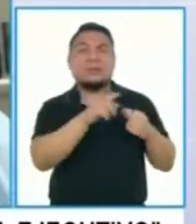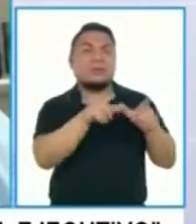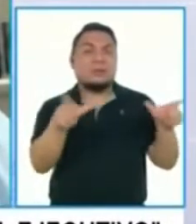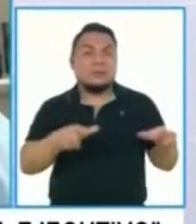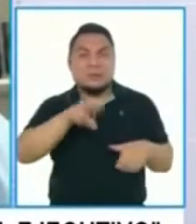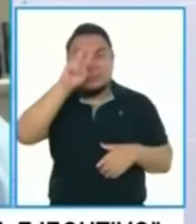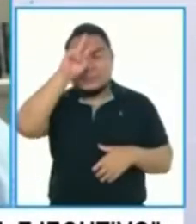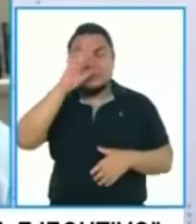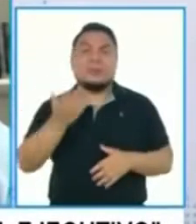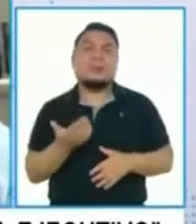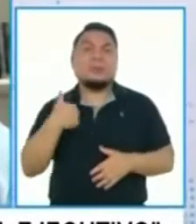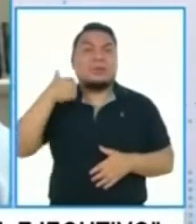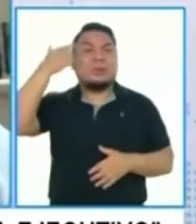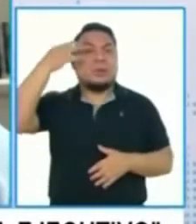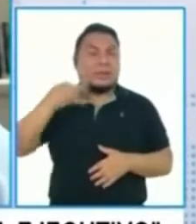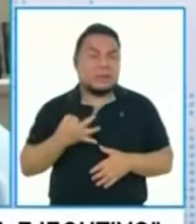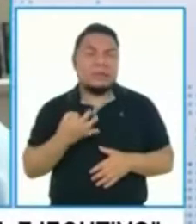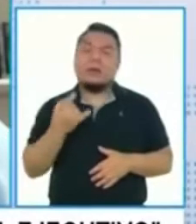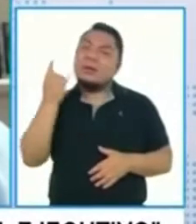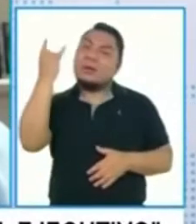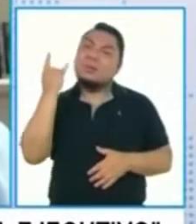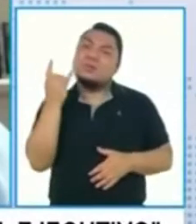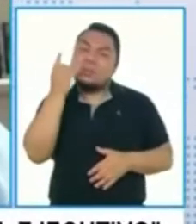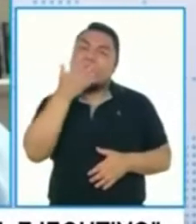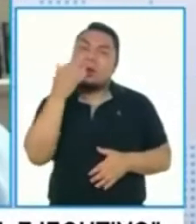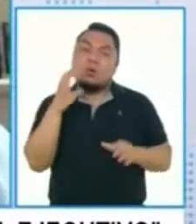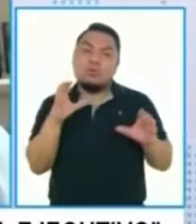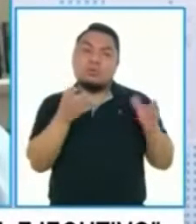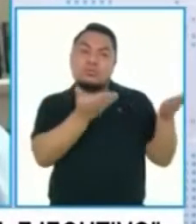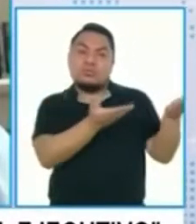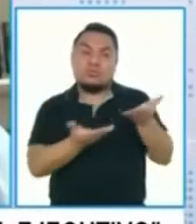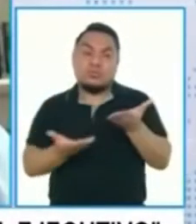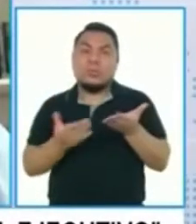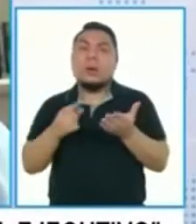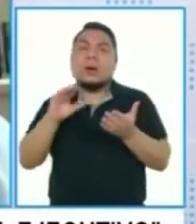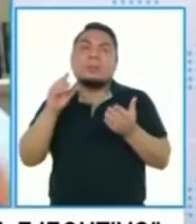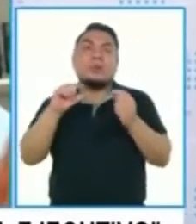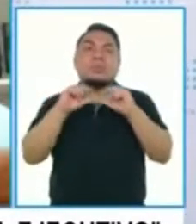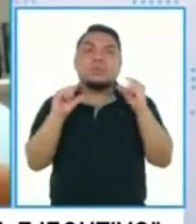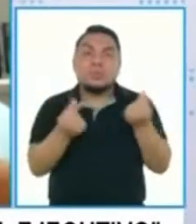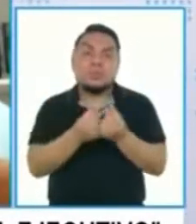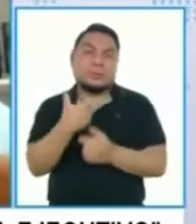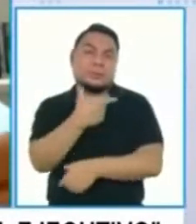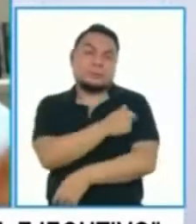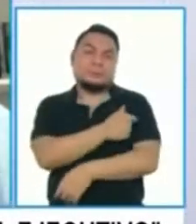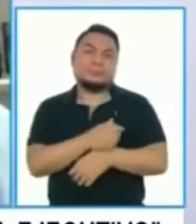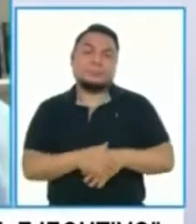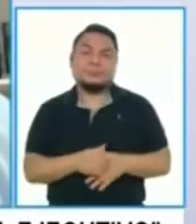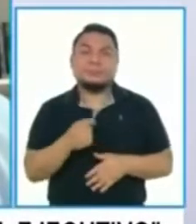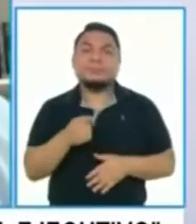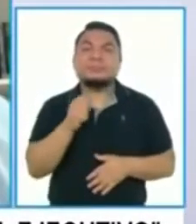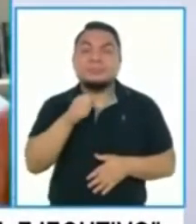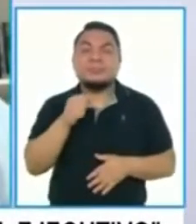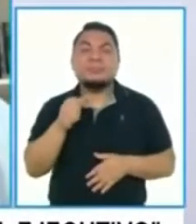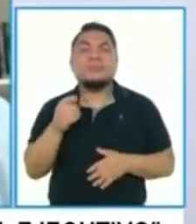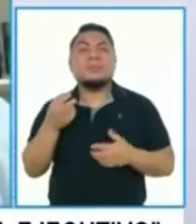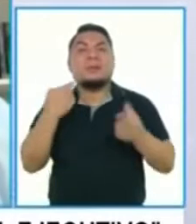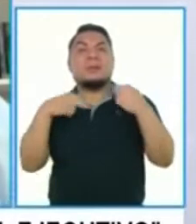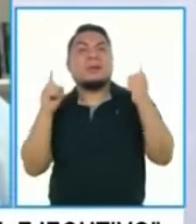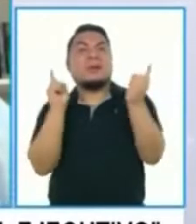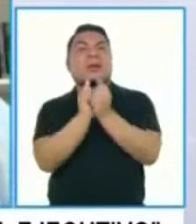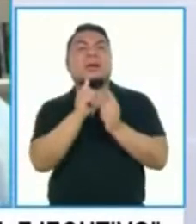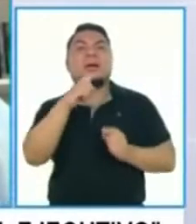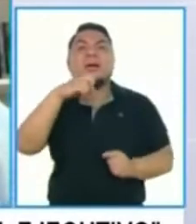alguna zona del país, yo creo que se deben apurar en poder establecer... Regresar a conversar con Pfizer también,